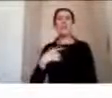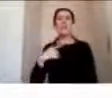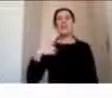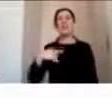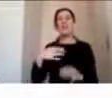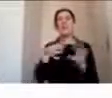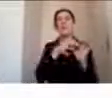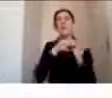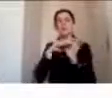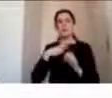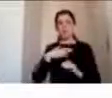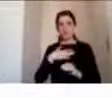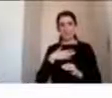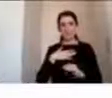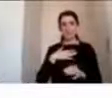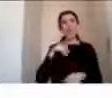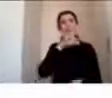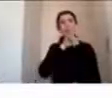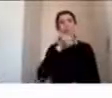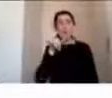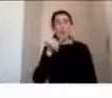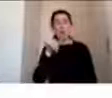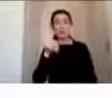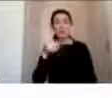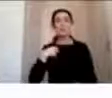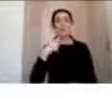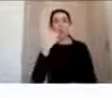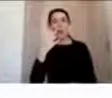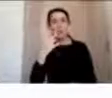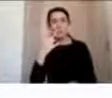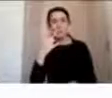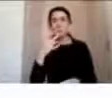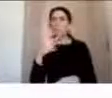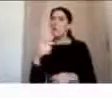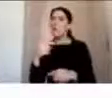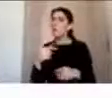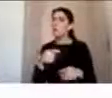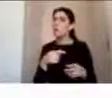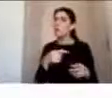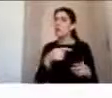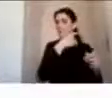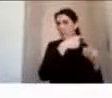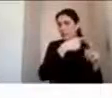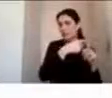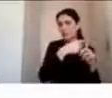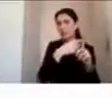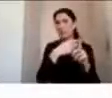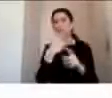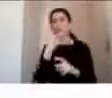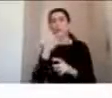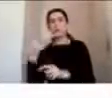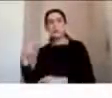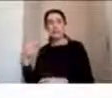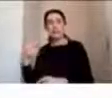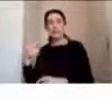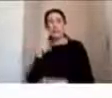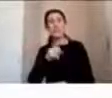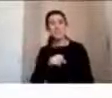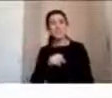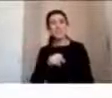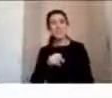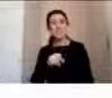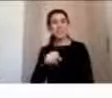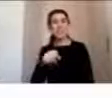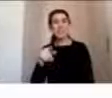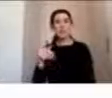desventajas que yo tengo respecto a enfrentar este peligro, a este riesgo que yo percibo. Y eso me va a dar un nivel de riesgo. La